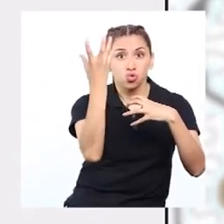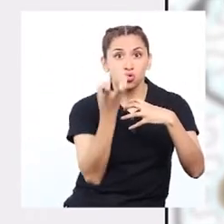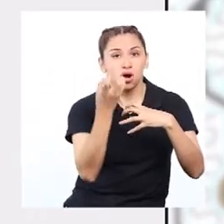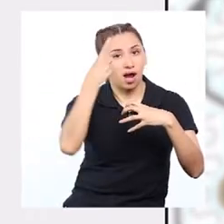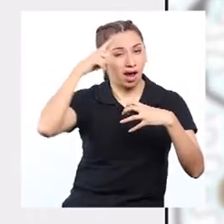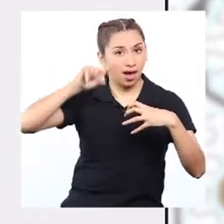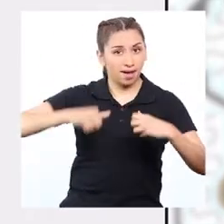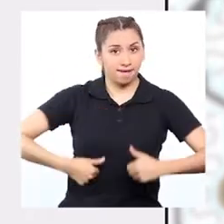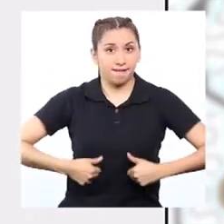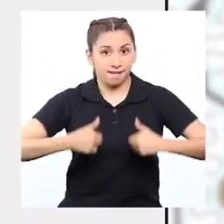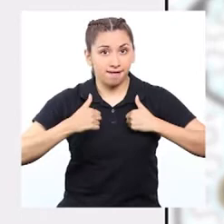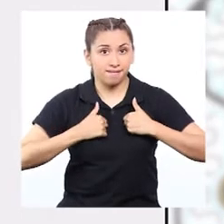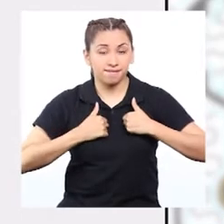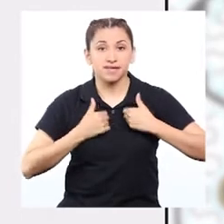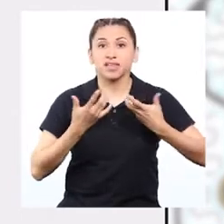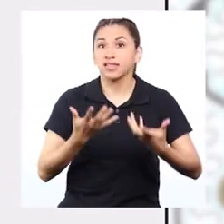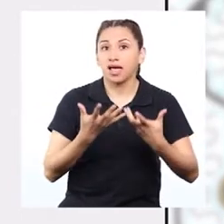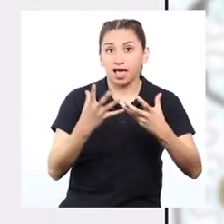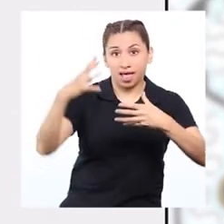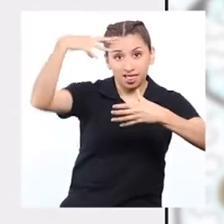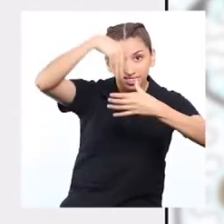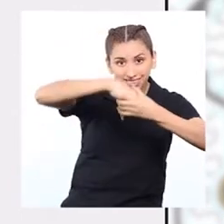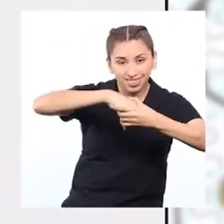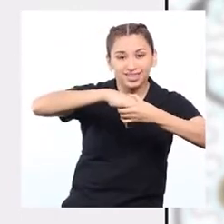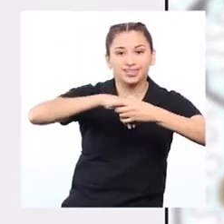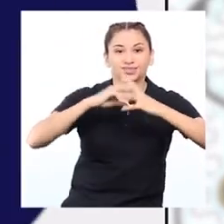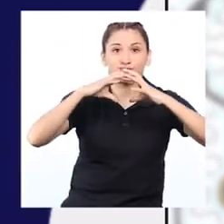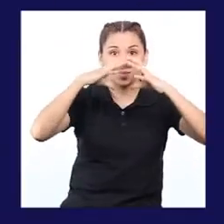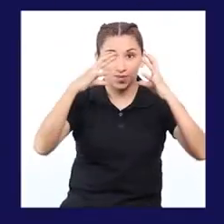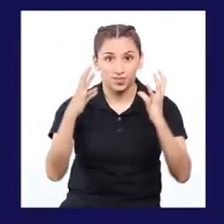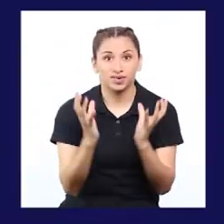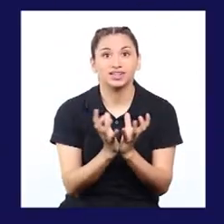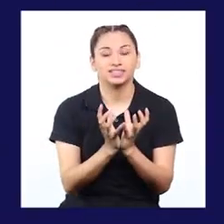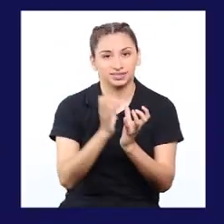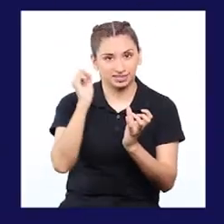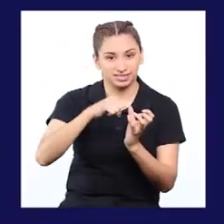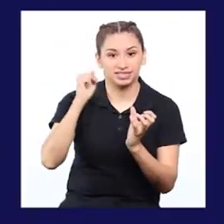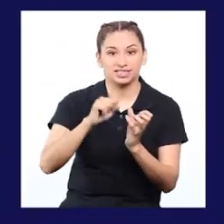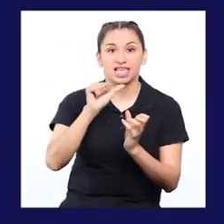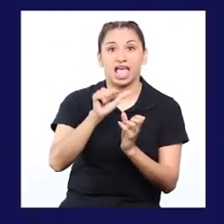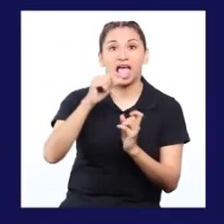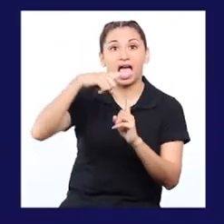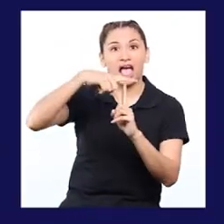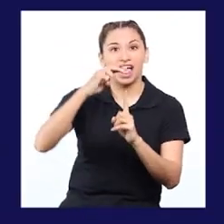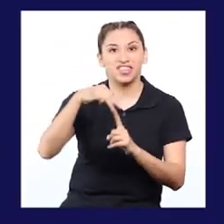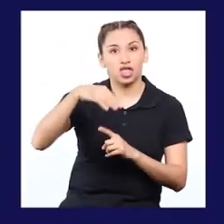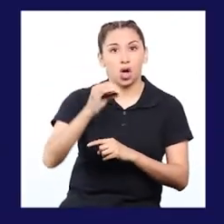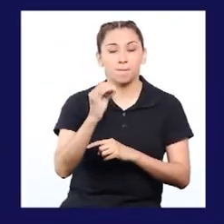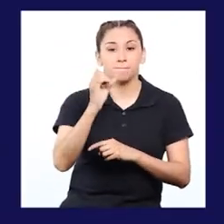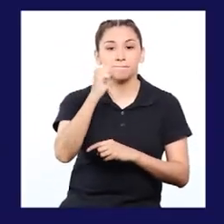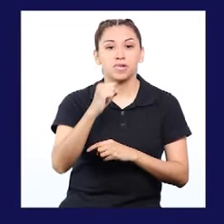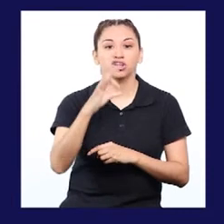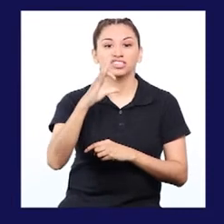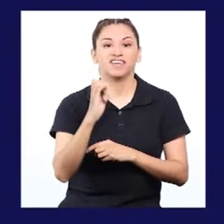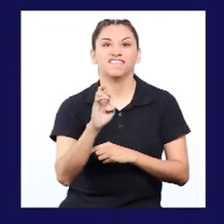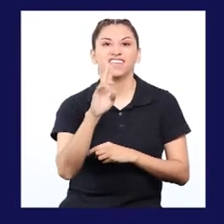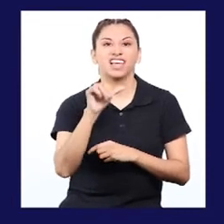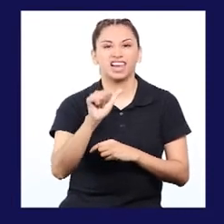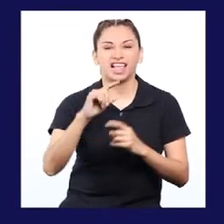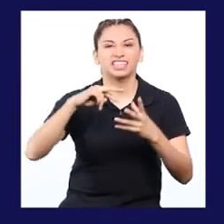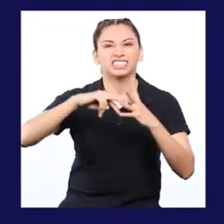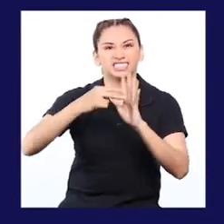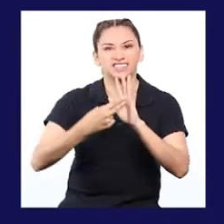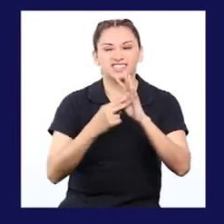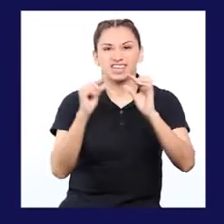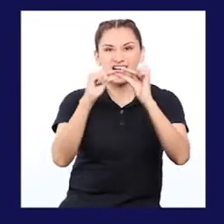adecuado para la vida en nuestro planeta. ¡Así es, Juan! La atmósfera es la capa de gases que rodea la